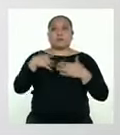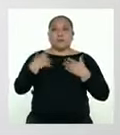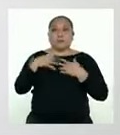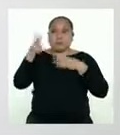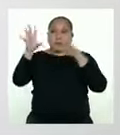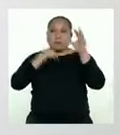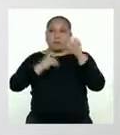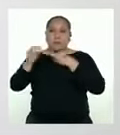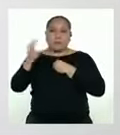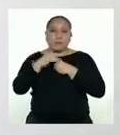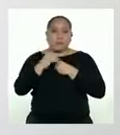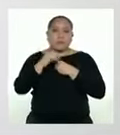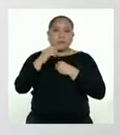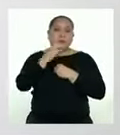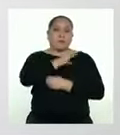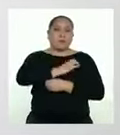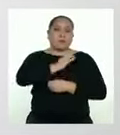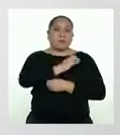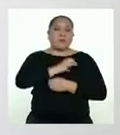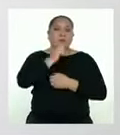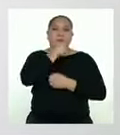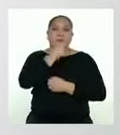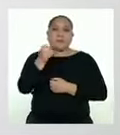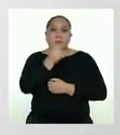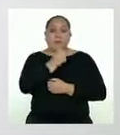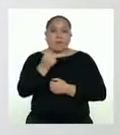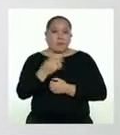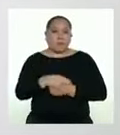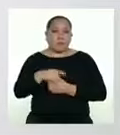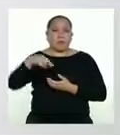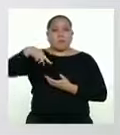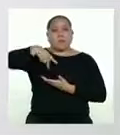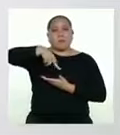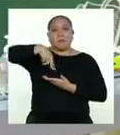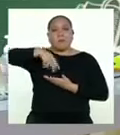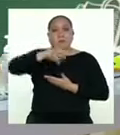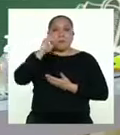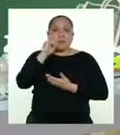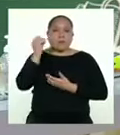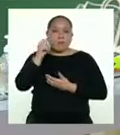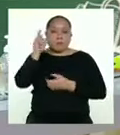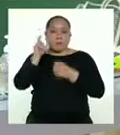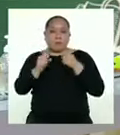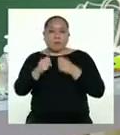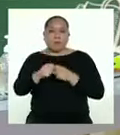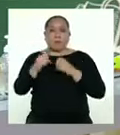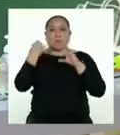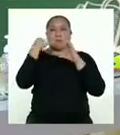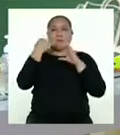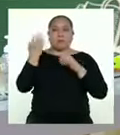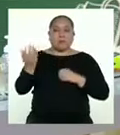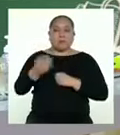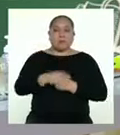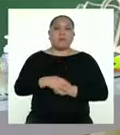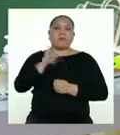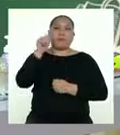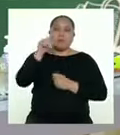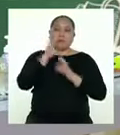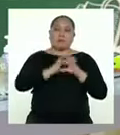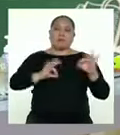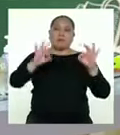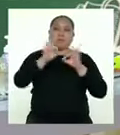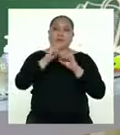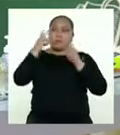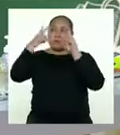conducta de cantantes, actrices, modelos, gamers o influencers. Y por eso es importante que puedan contar